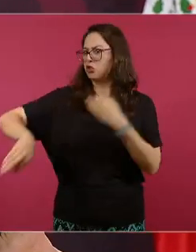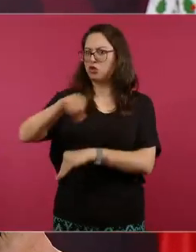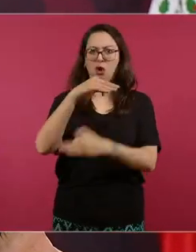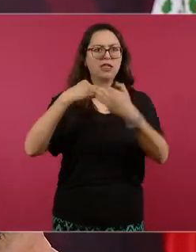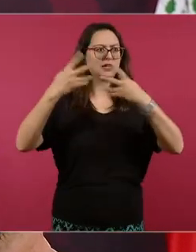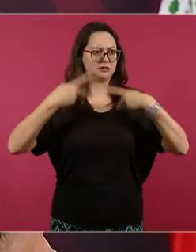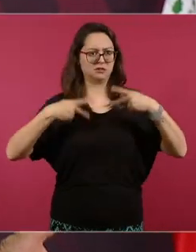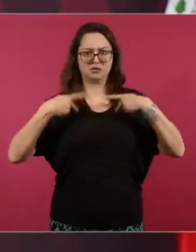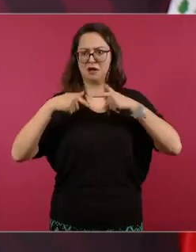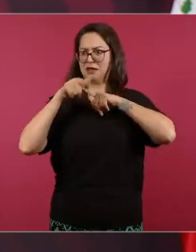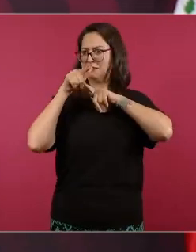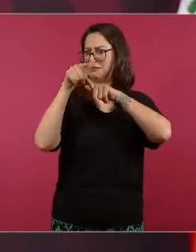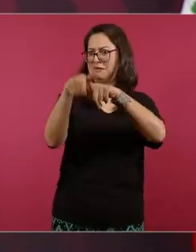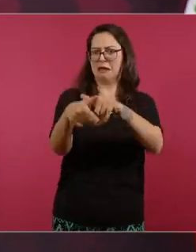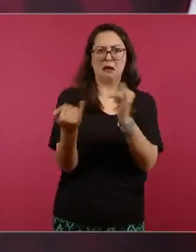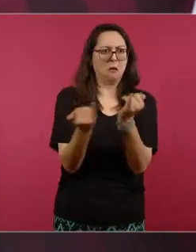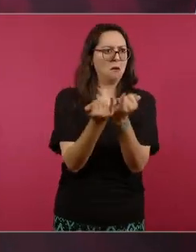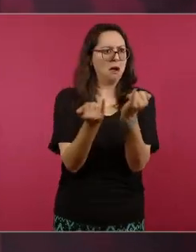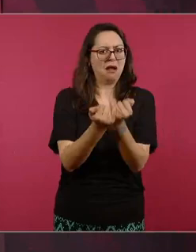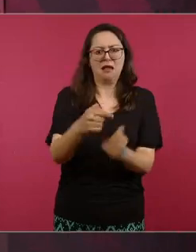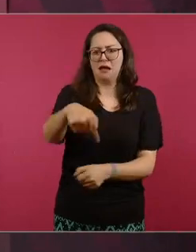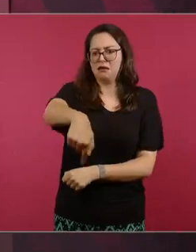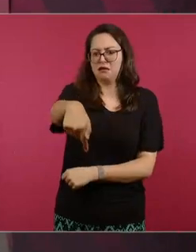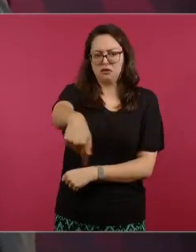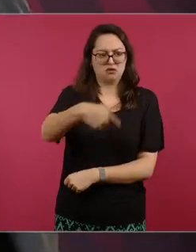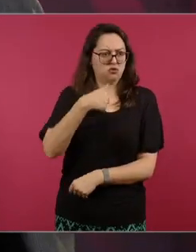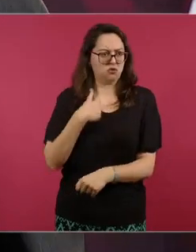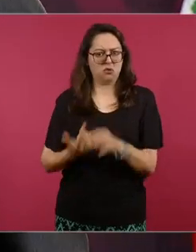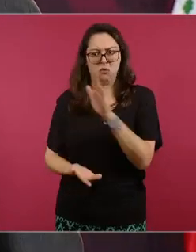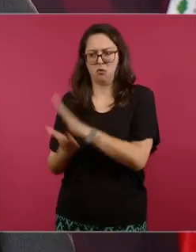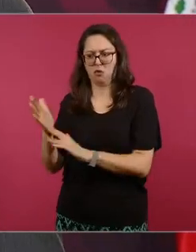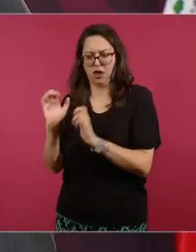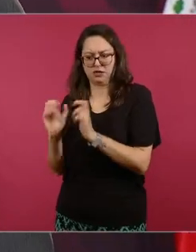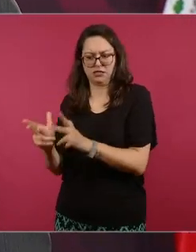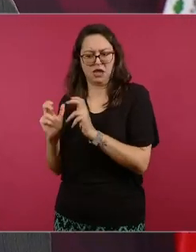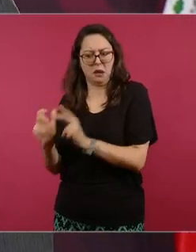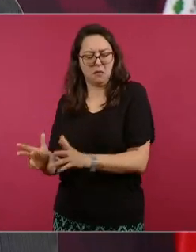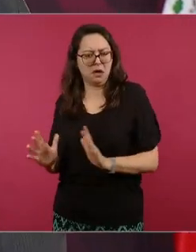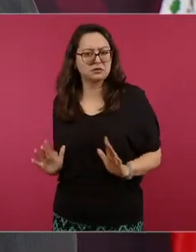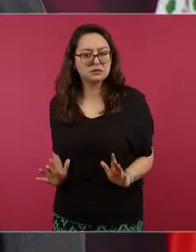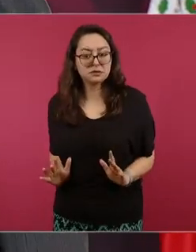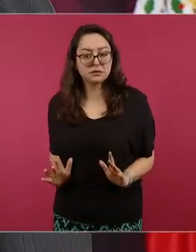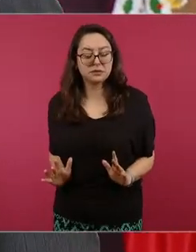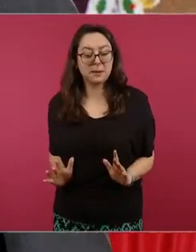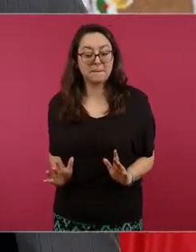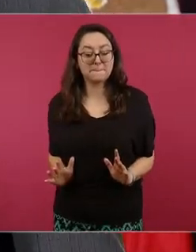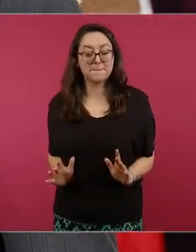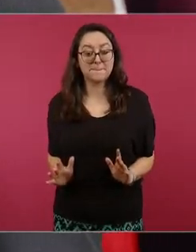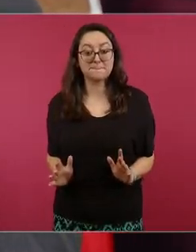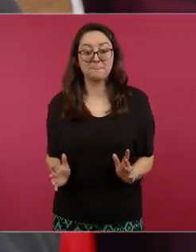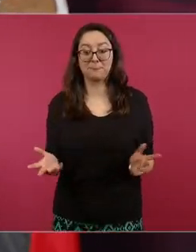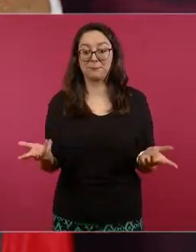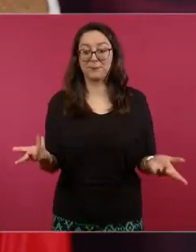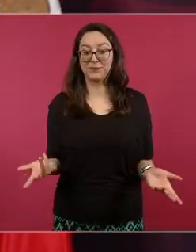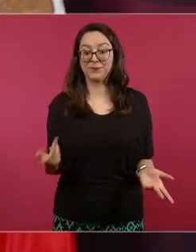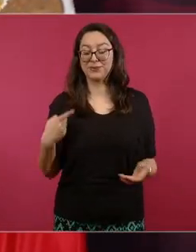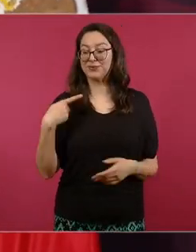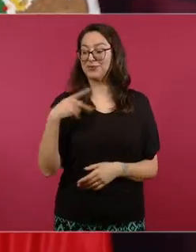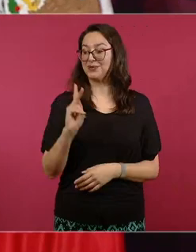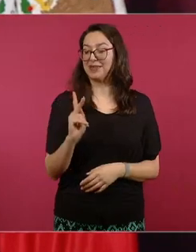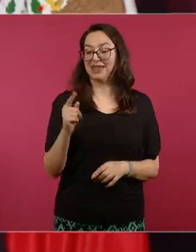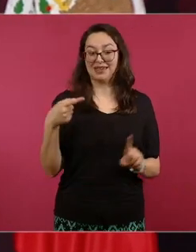entonces porque también eso sí es